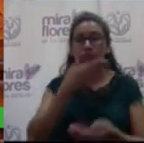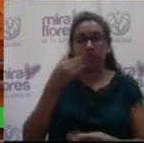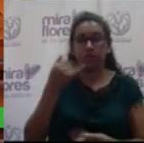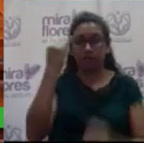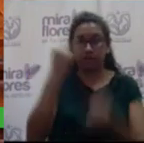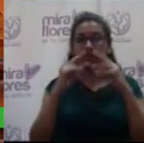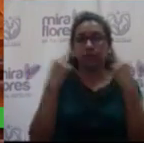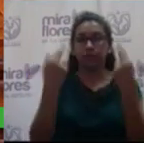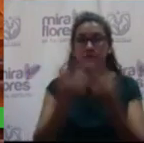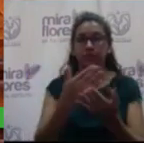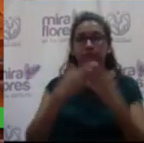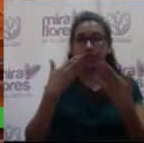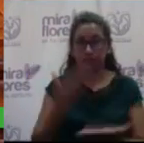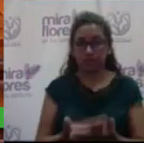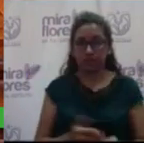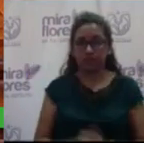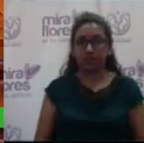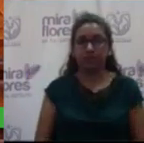Levantamos la sesión. Muchas gracias.